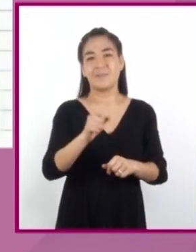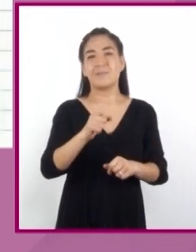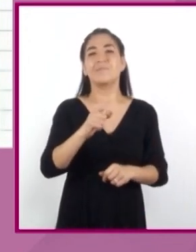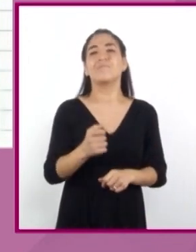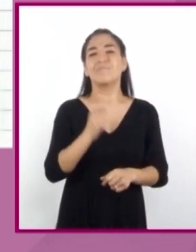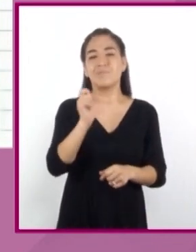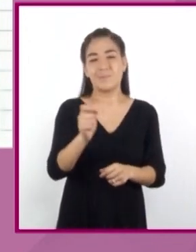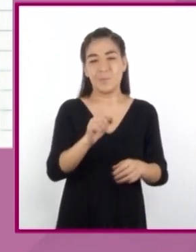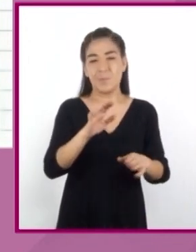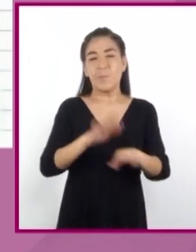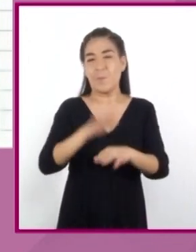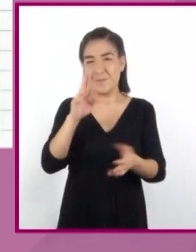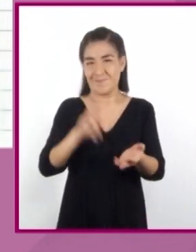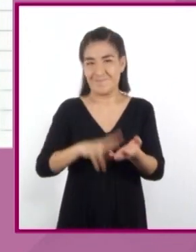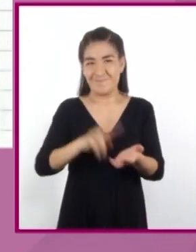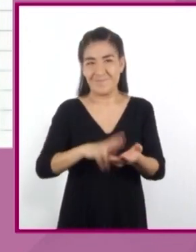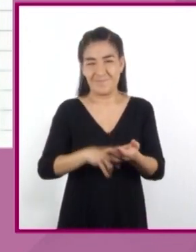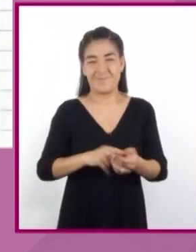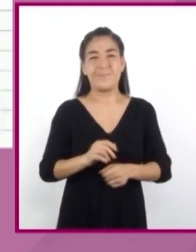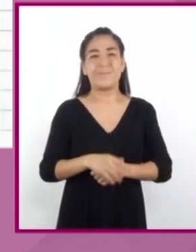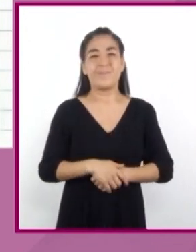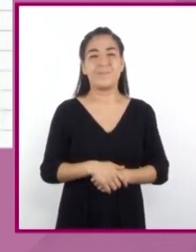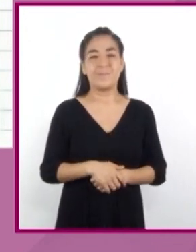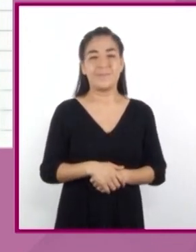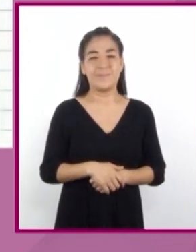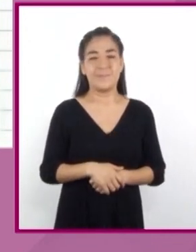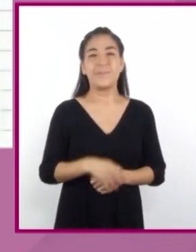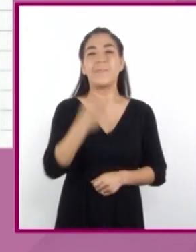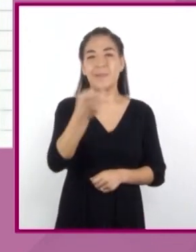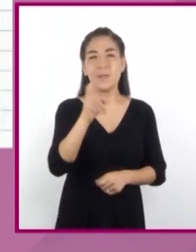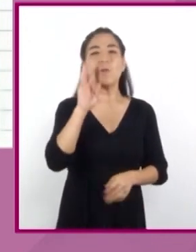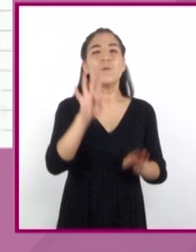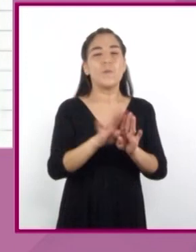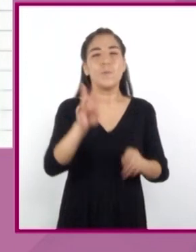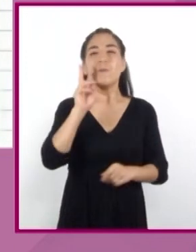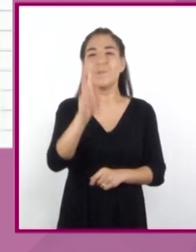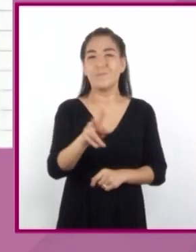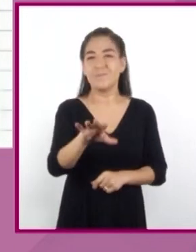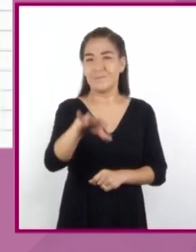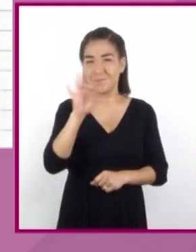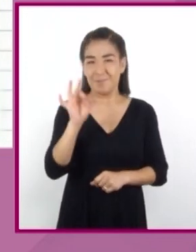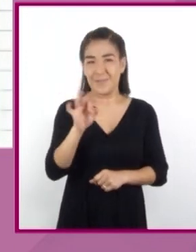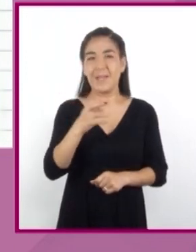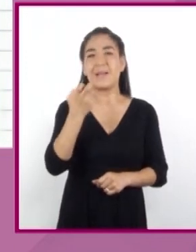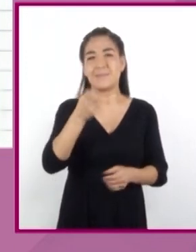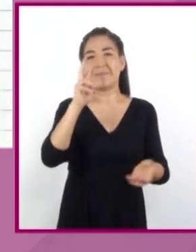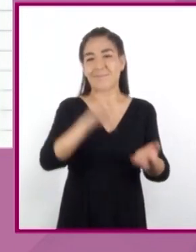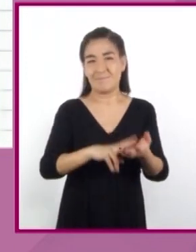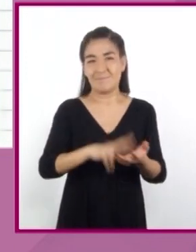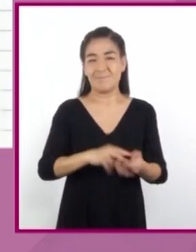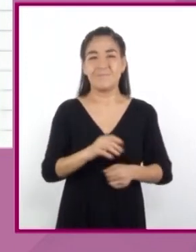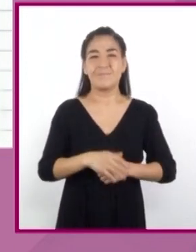proporcionalidad directa. Y así encontraremos los costos.